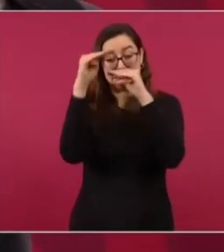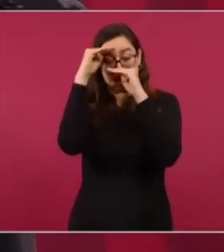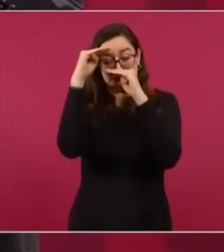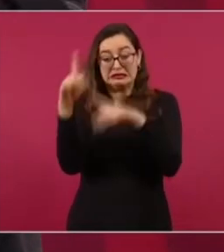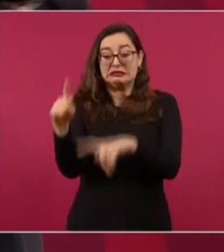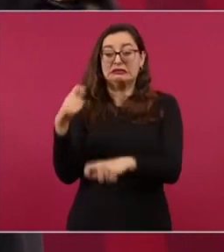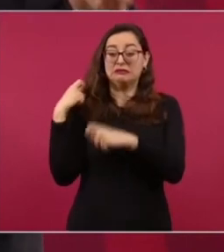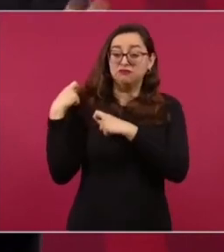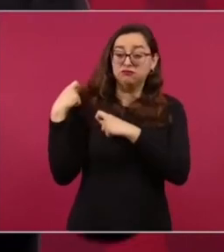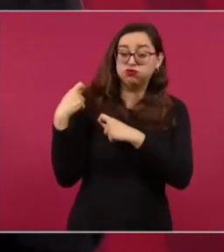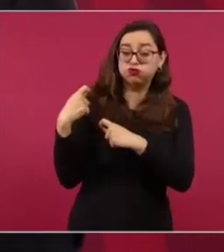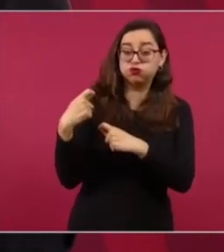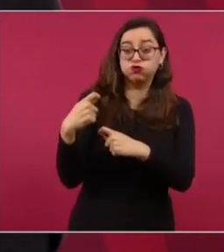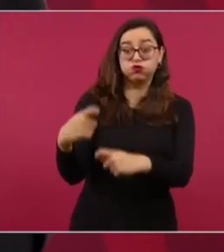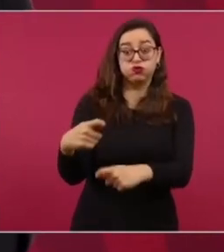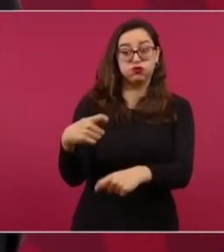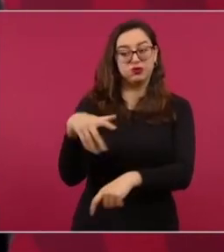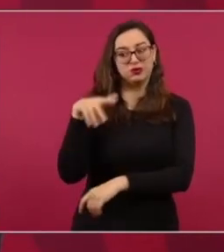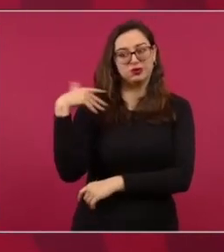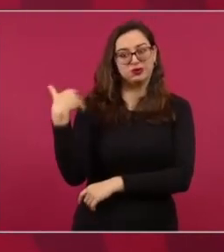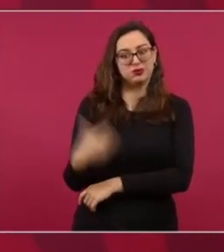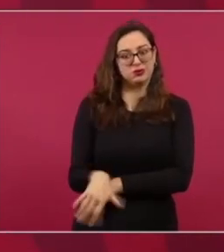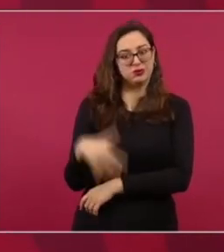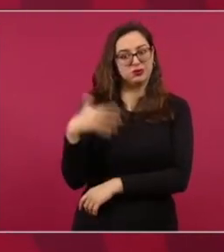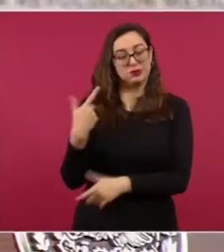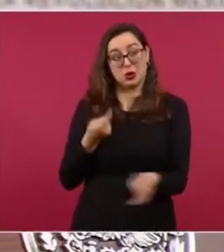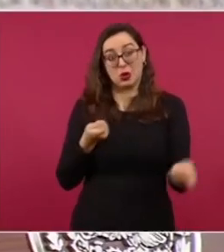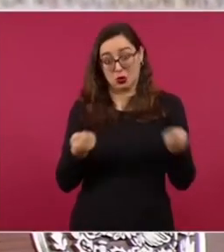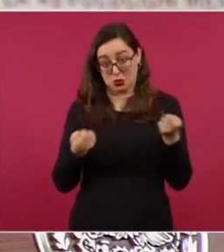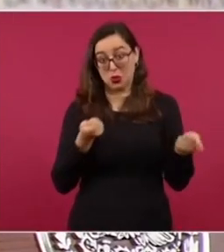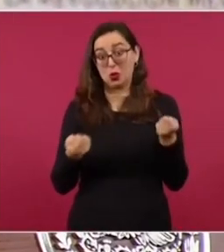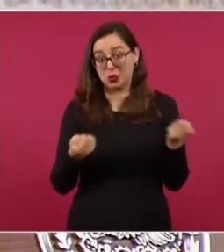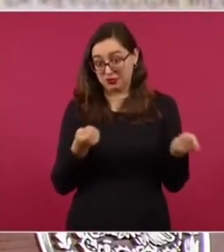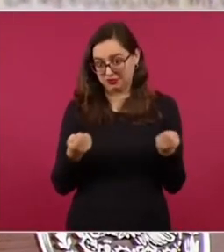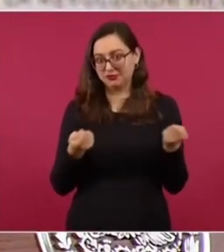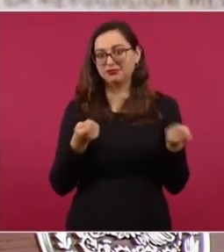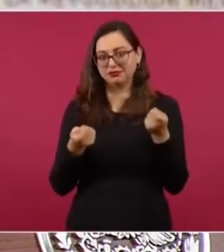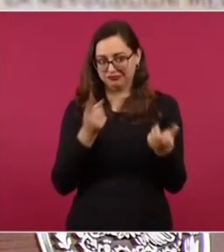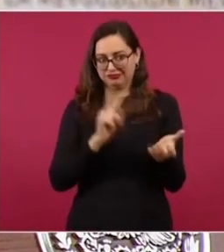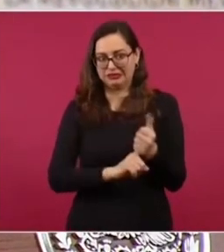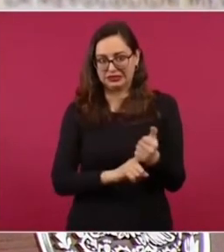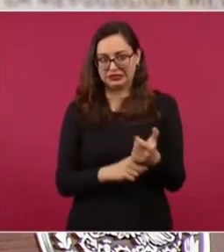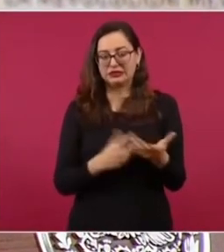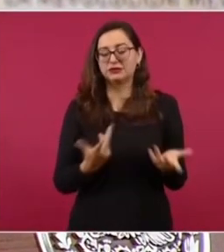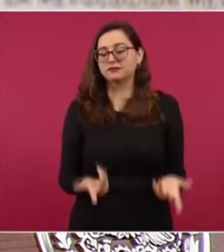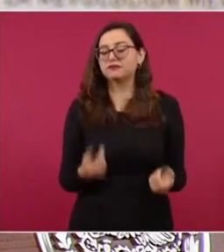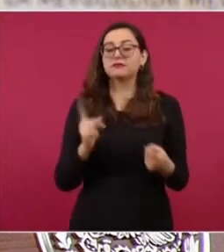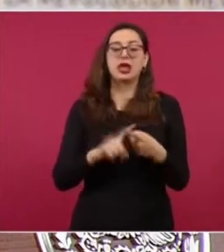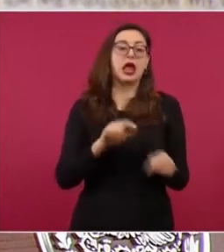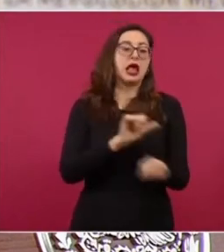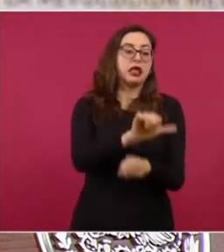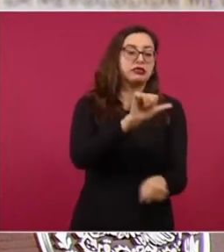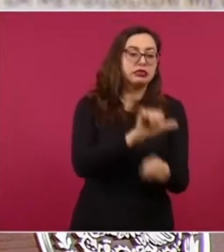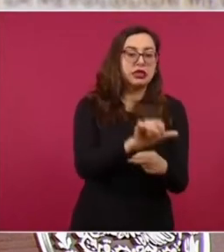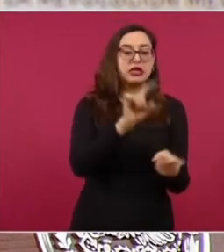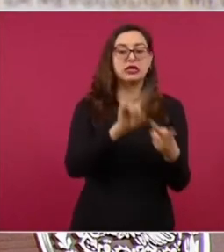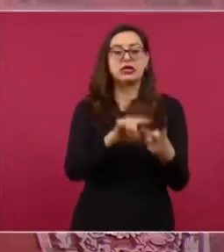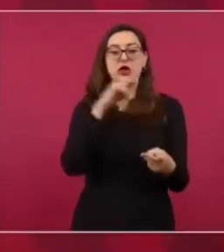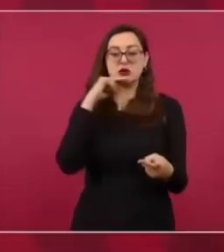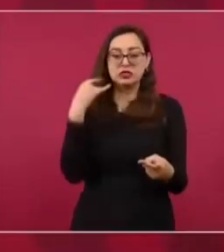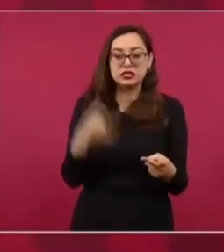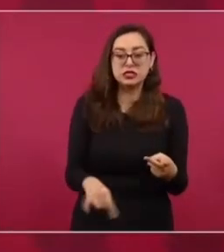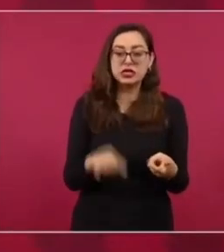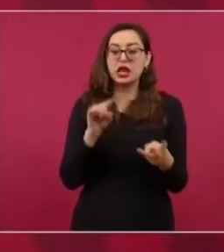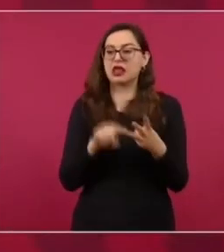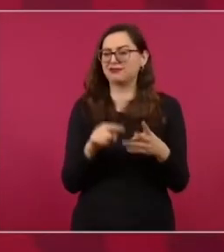mucho control en el caso de Argentina como también en Chile y en